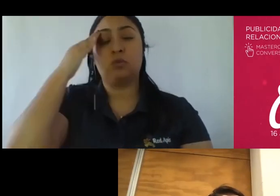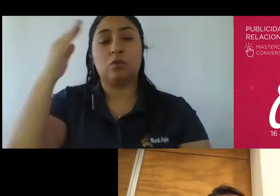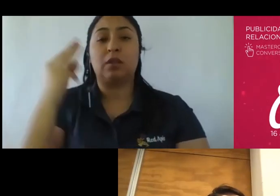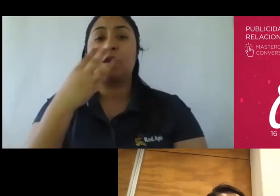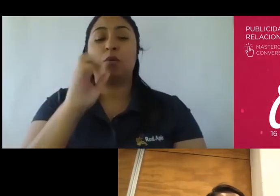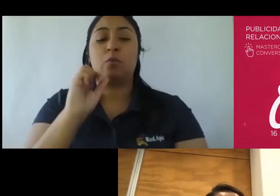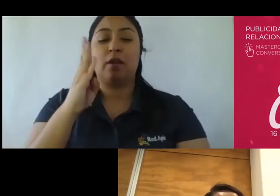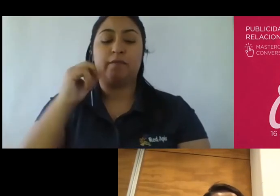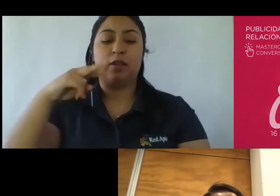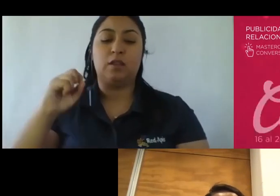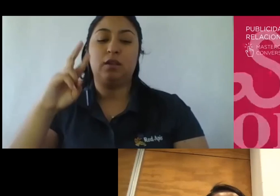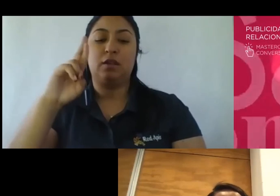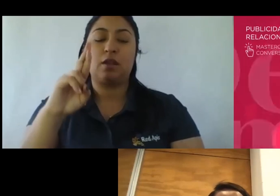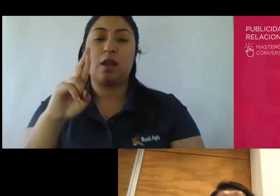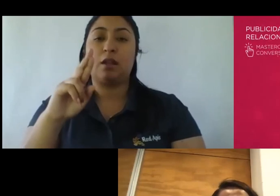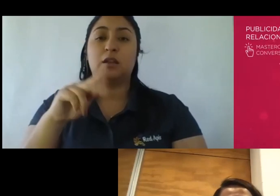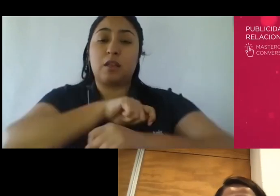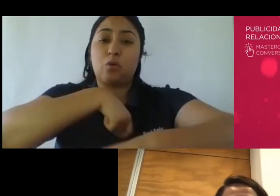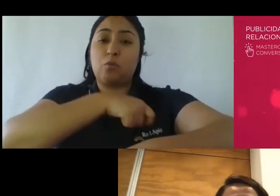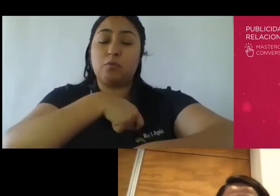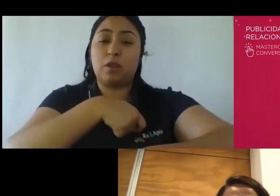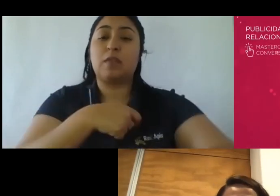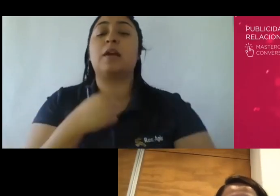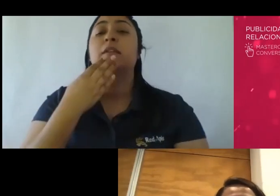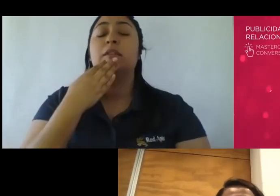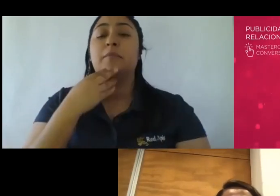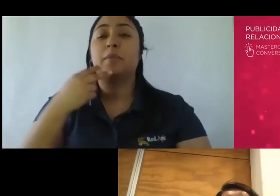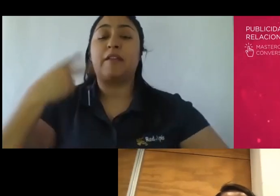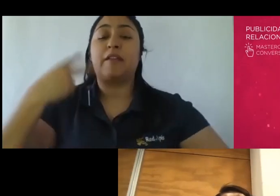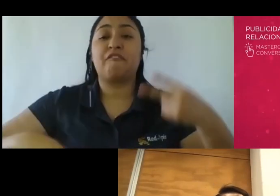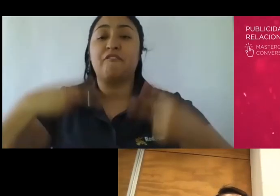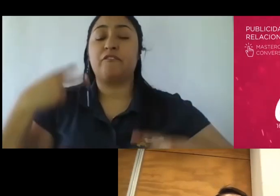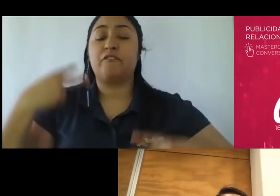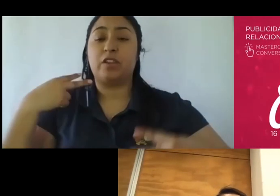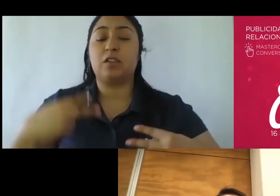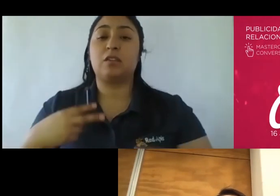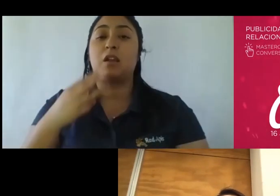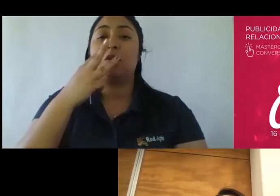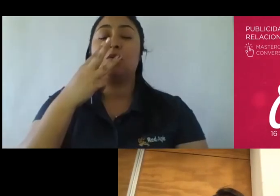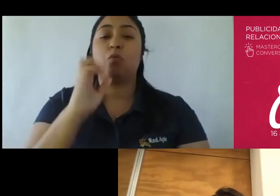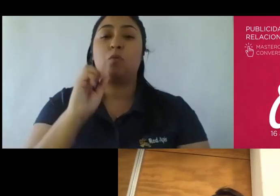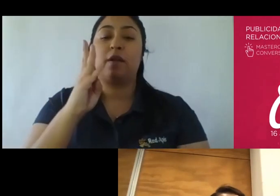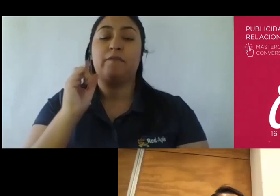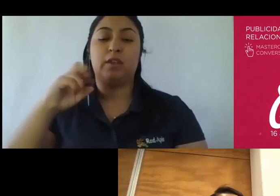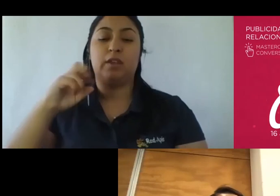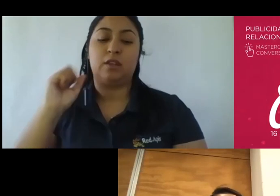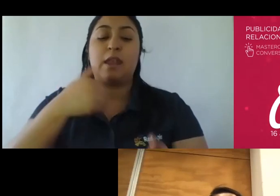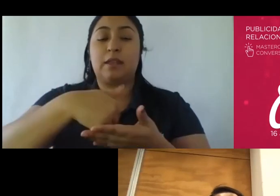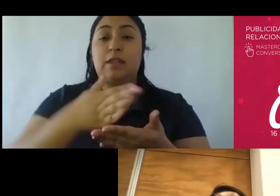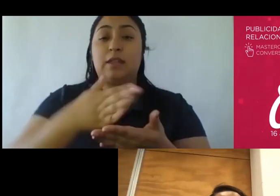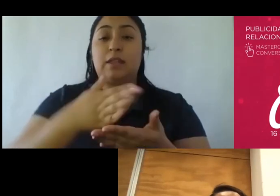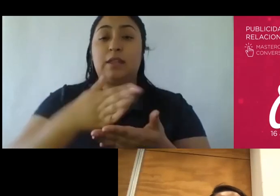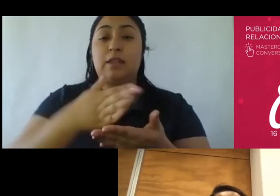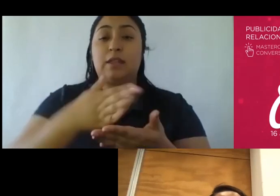sabrosura latinoamericana y en Viña del Mar un webinar de estrategias y experiencias digitales pueden solicitar los